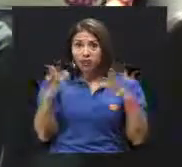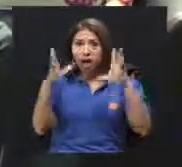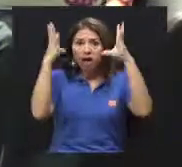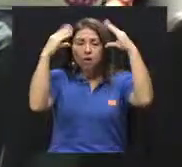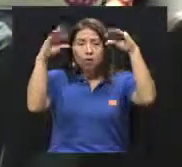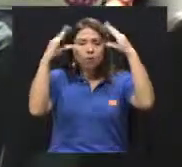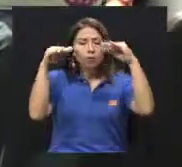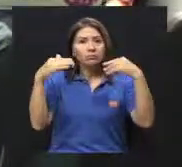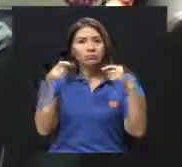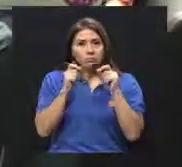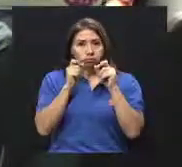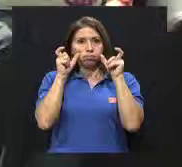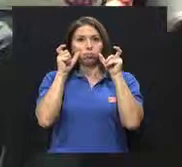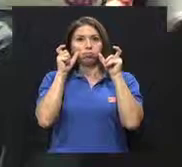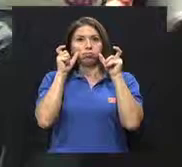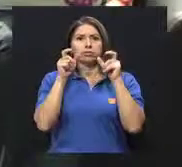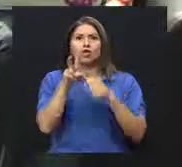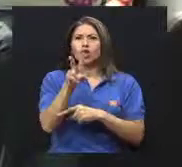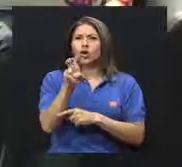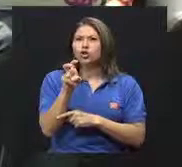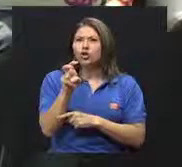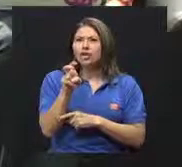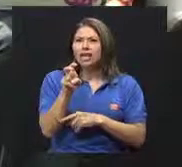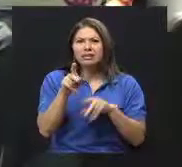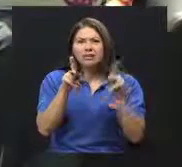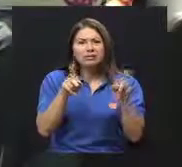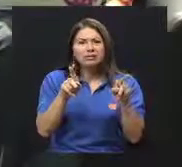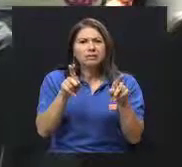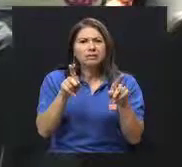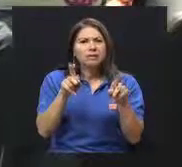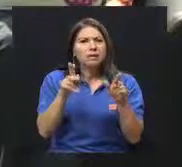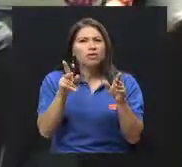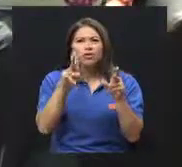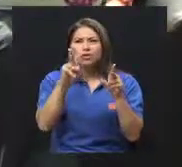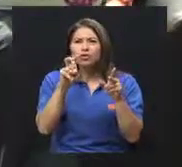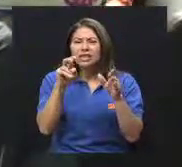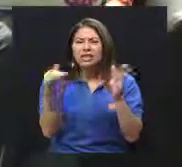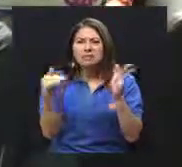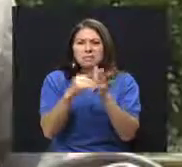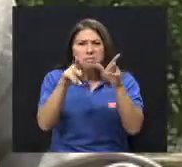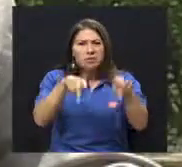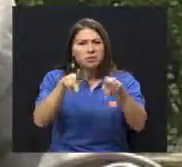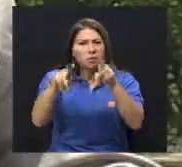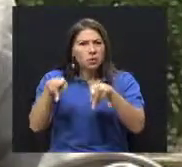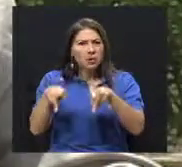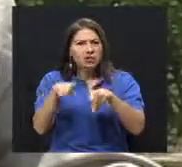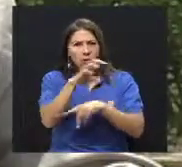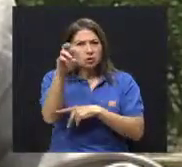alarmante. Doscientos y pico mil costarricenses son o van a ser diabéticos. Entonces,